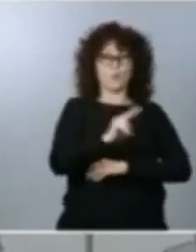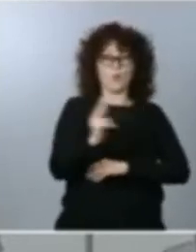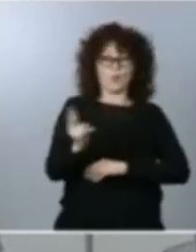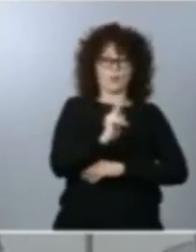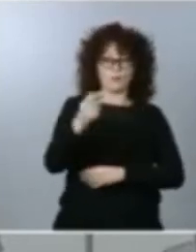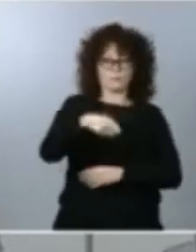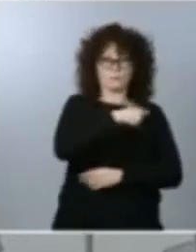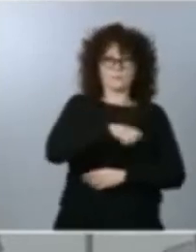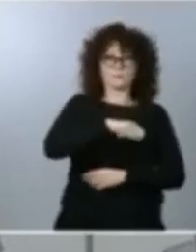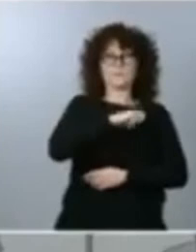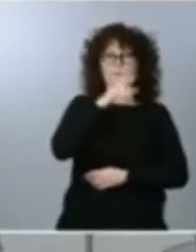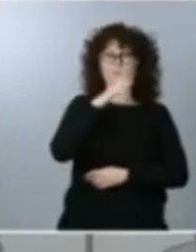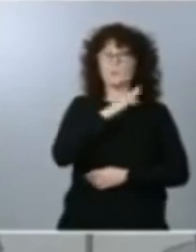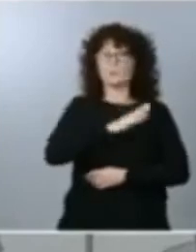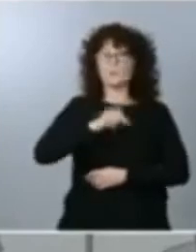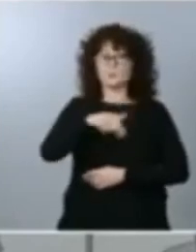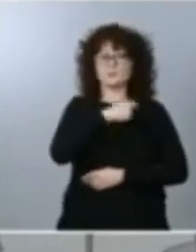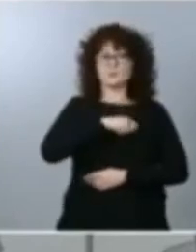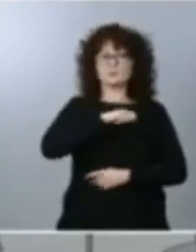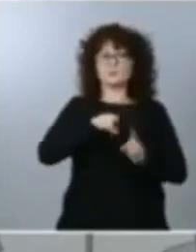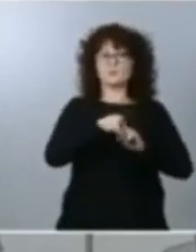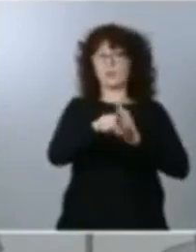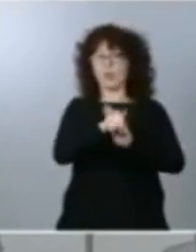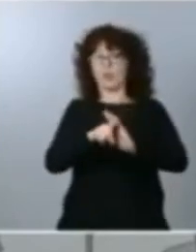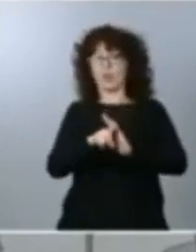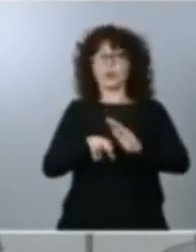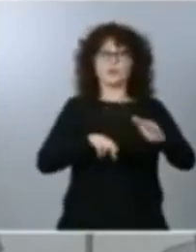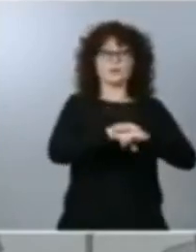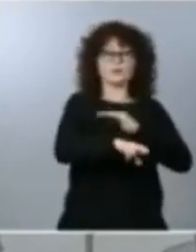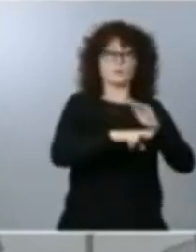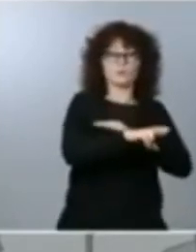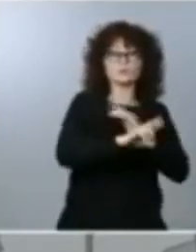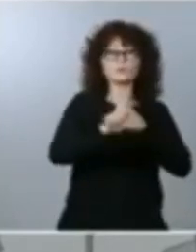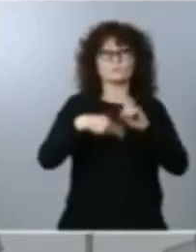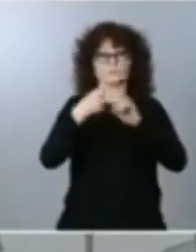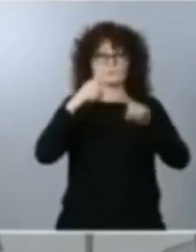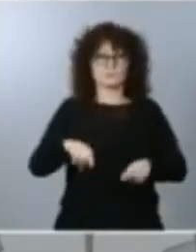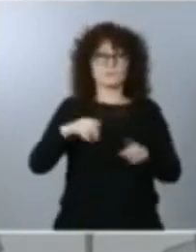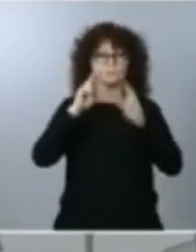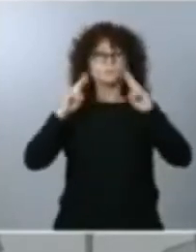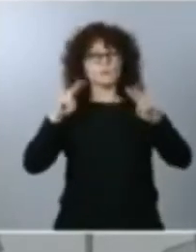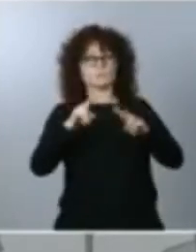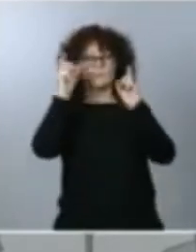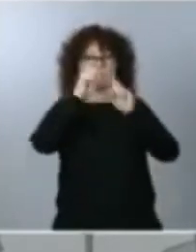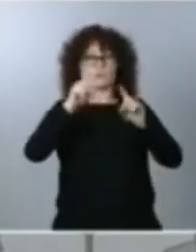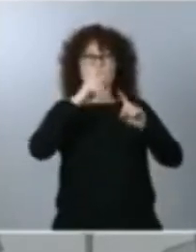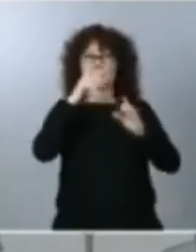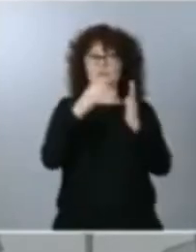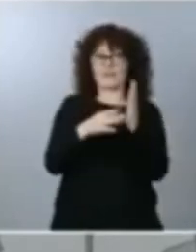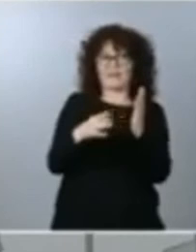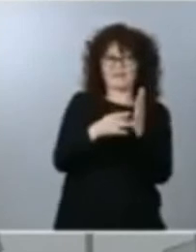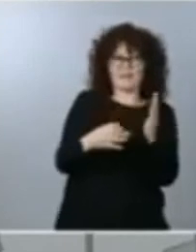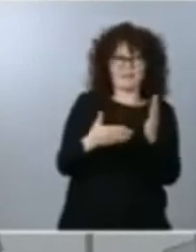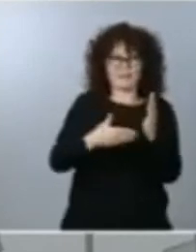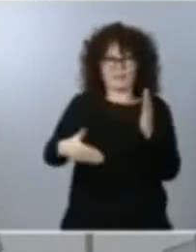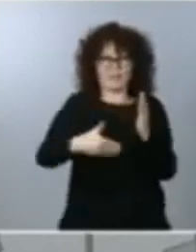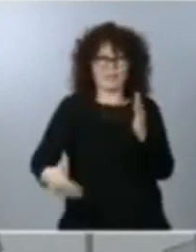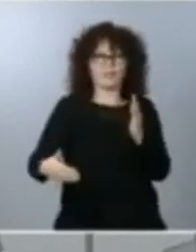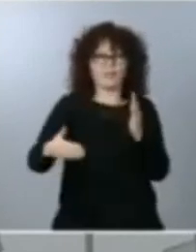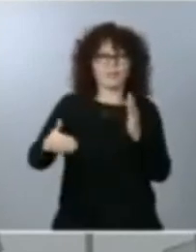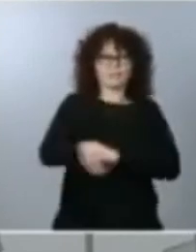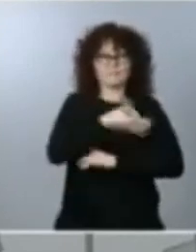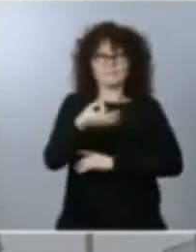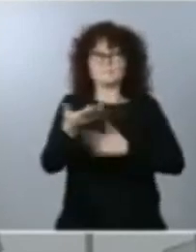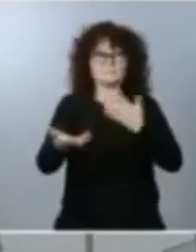infradesarrollada no solamente con recursos sino también desde el punto de vista educativo dándole la calidad la excelencia la reputación que